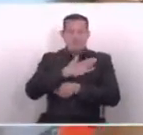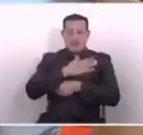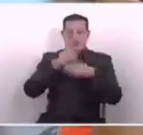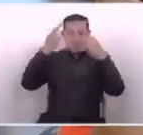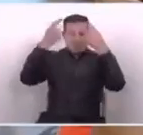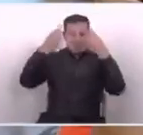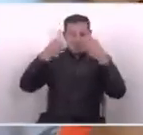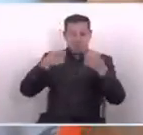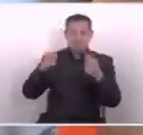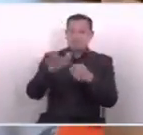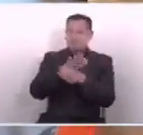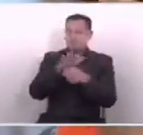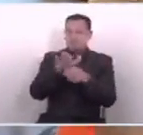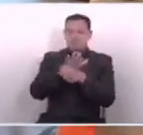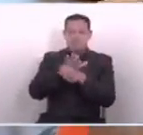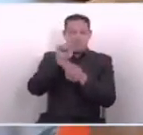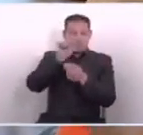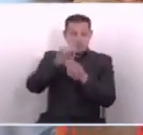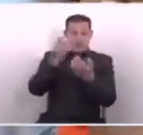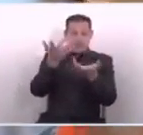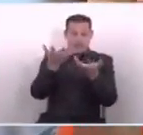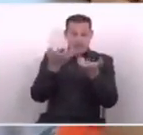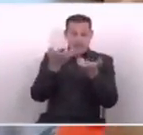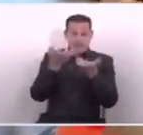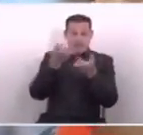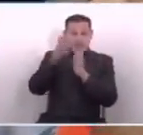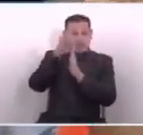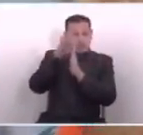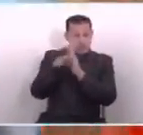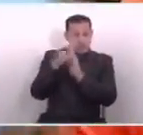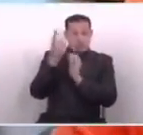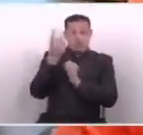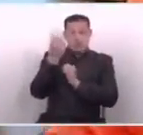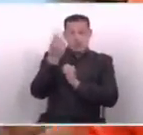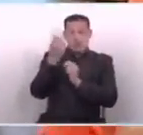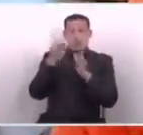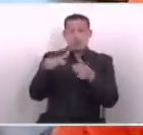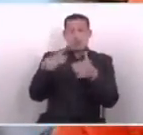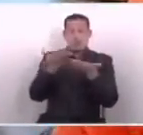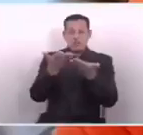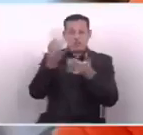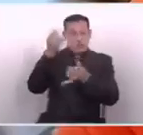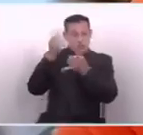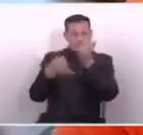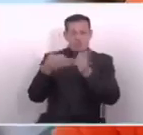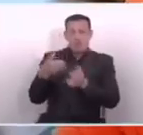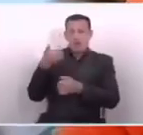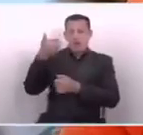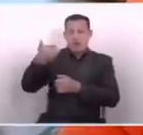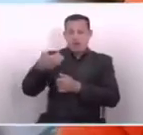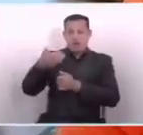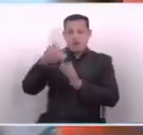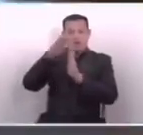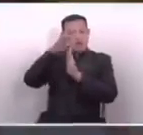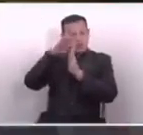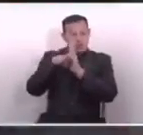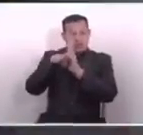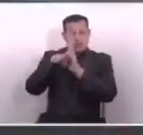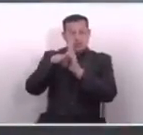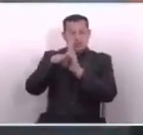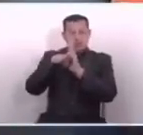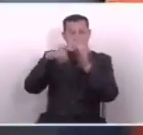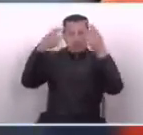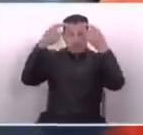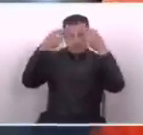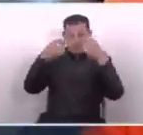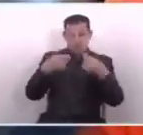presupuesto suficiente. Ustedes lo que quieren es ahorrarse dinero y por eso es que en los últimos años le han recortado presupuesto